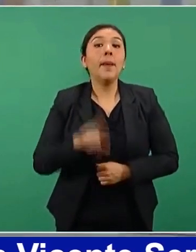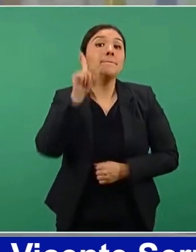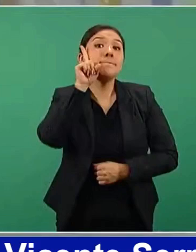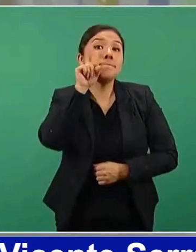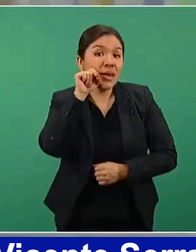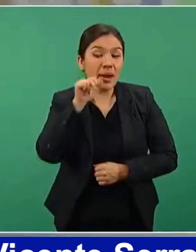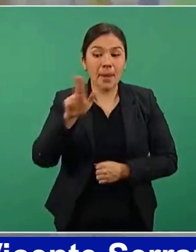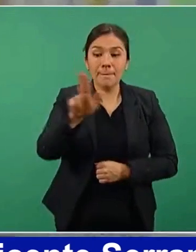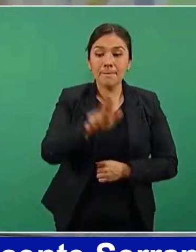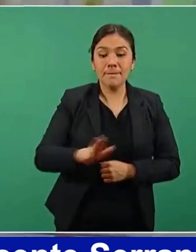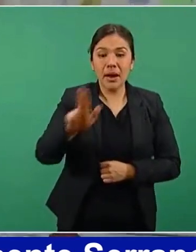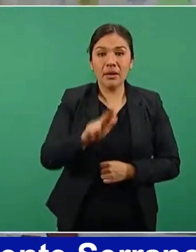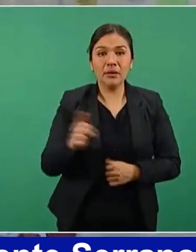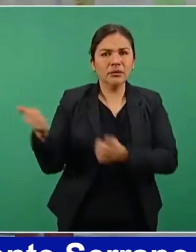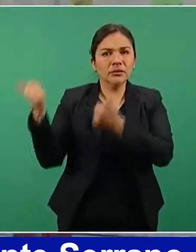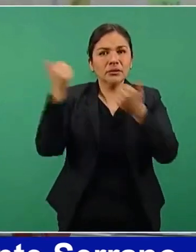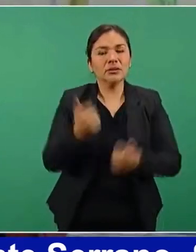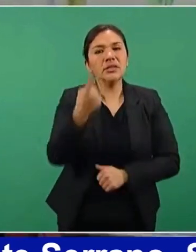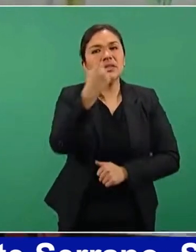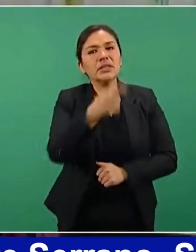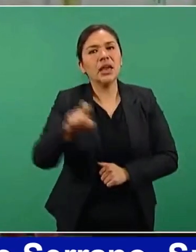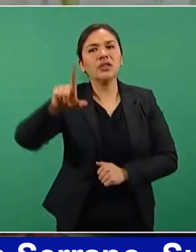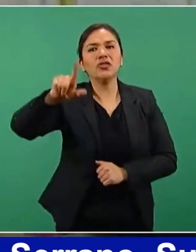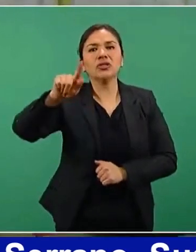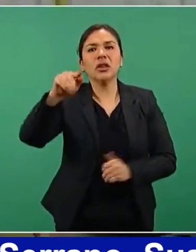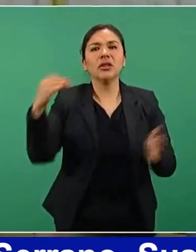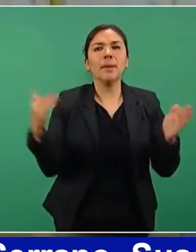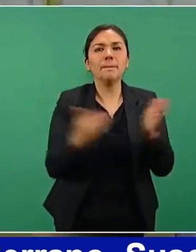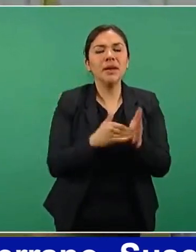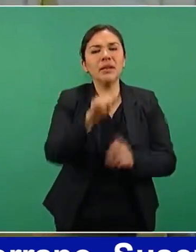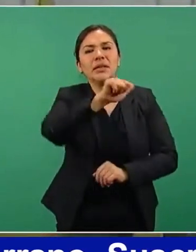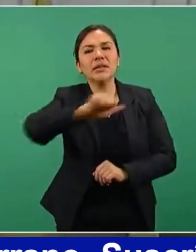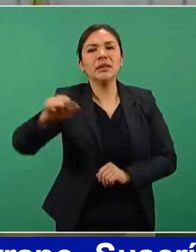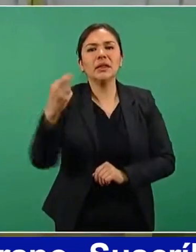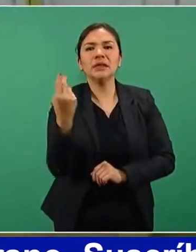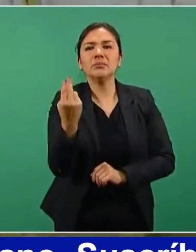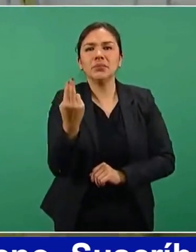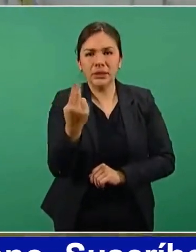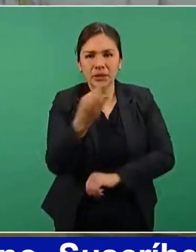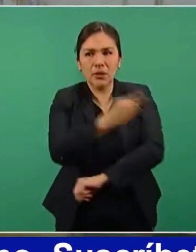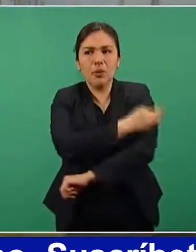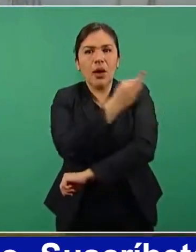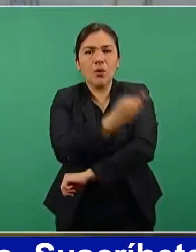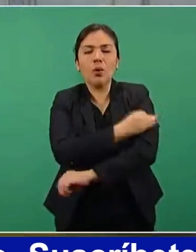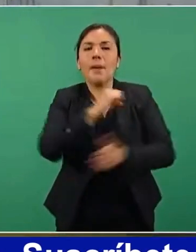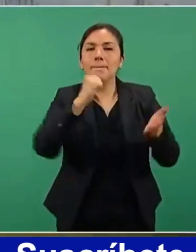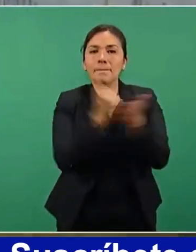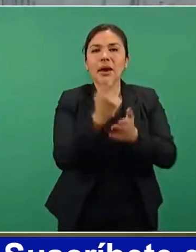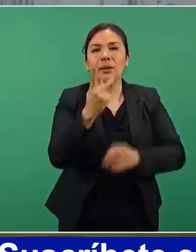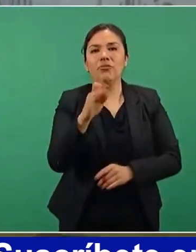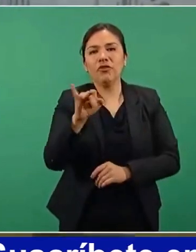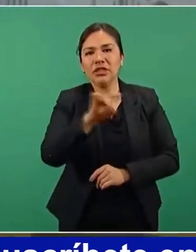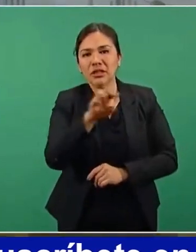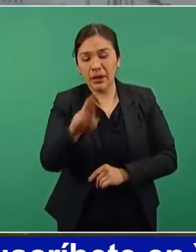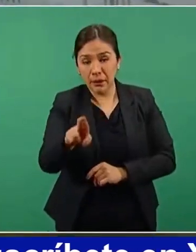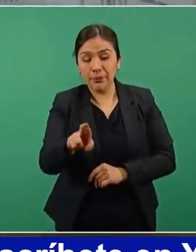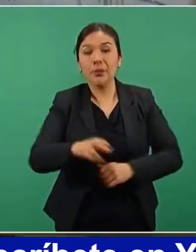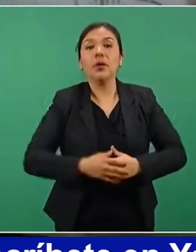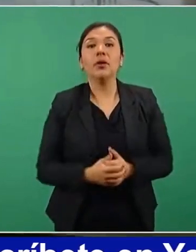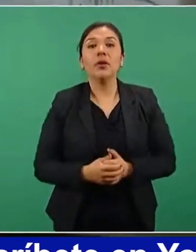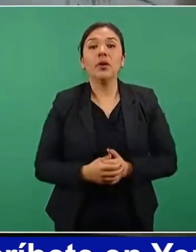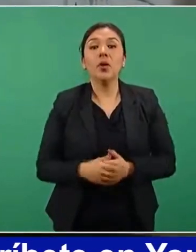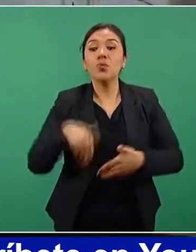mañana martes llegan 170 mil 625 también de Pfizer y el día